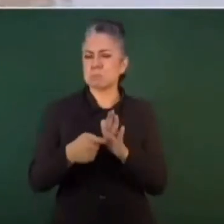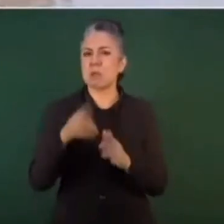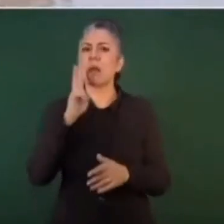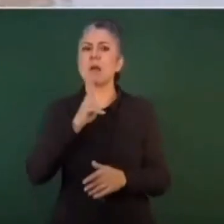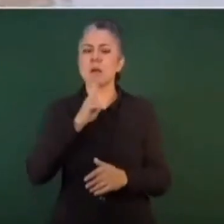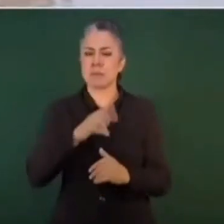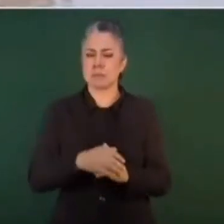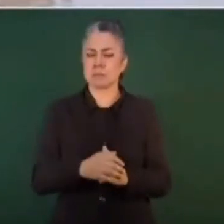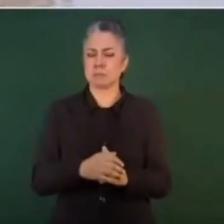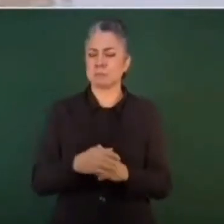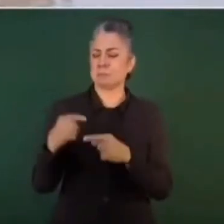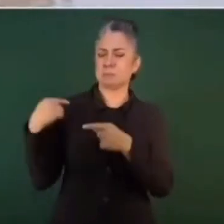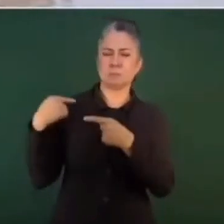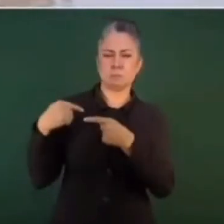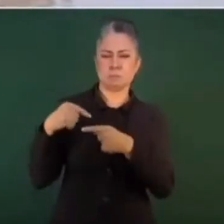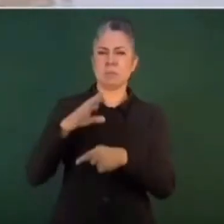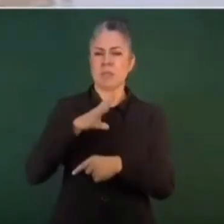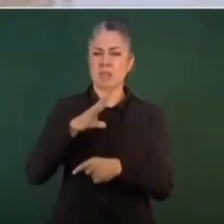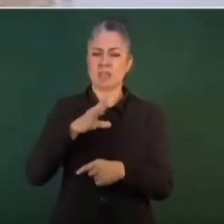reciente